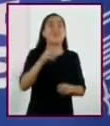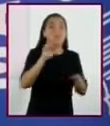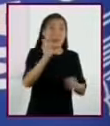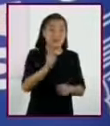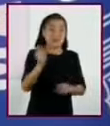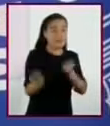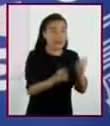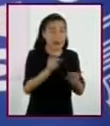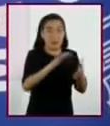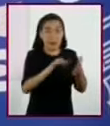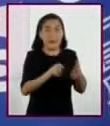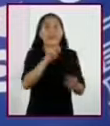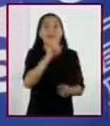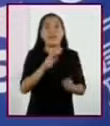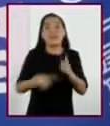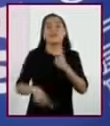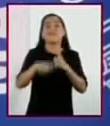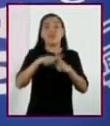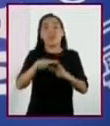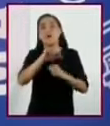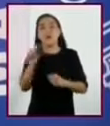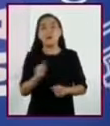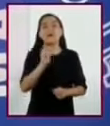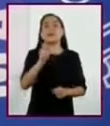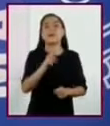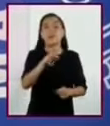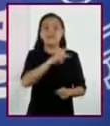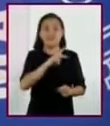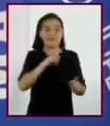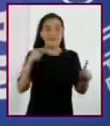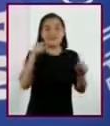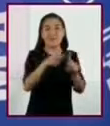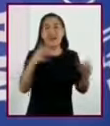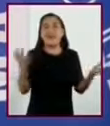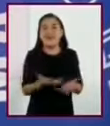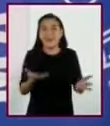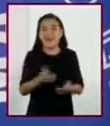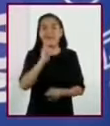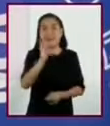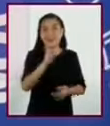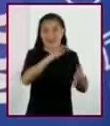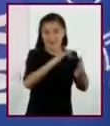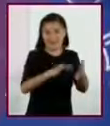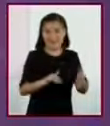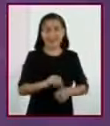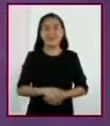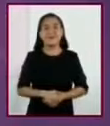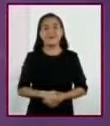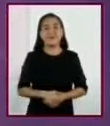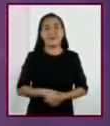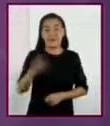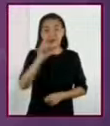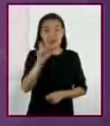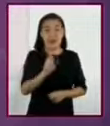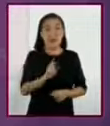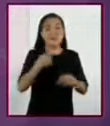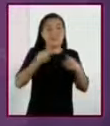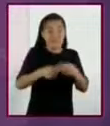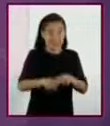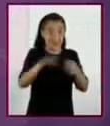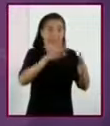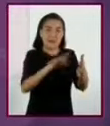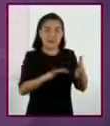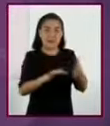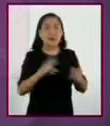debemos sumar otras que tienen que ver con nuestro propio objetivo al realizar la lectura. Al momento de leer, podemos